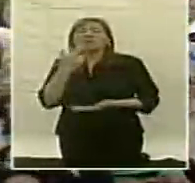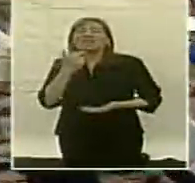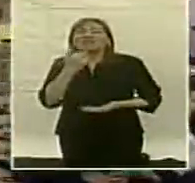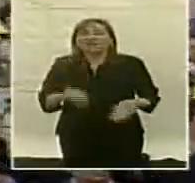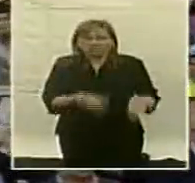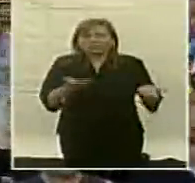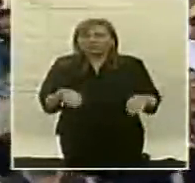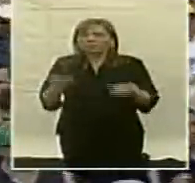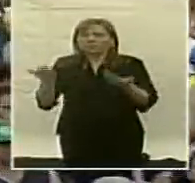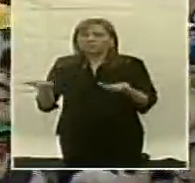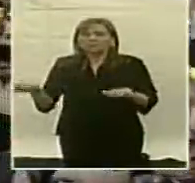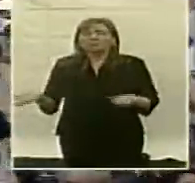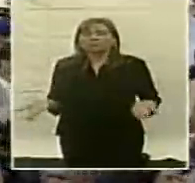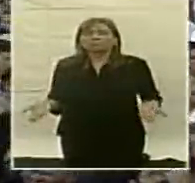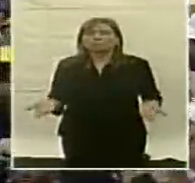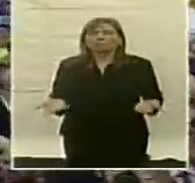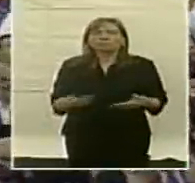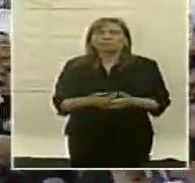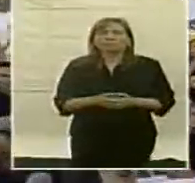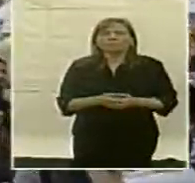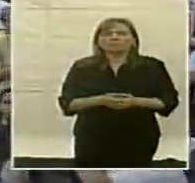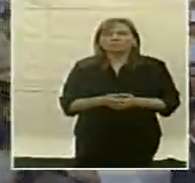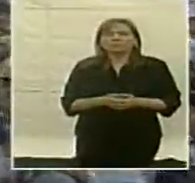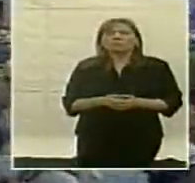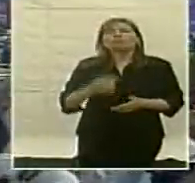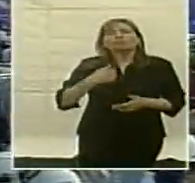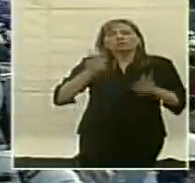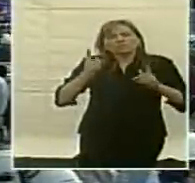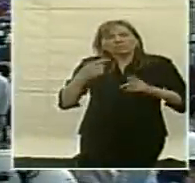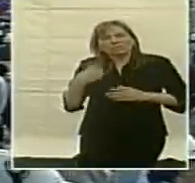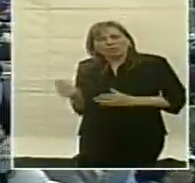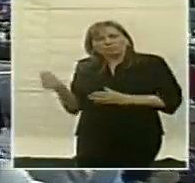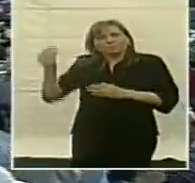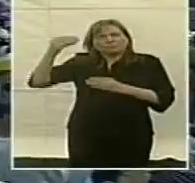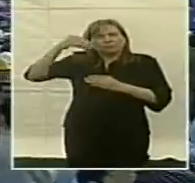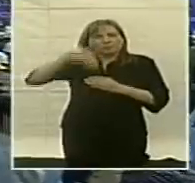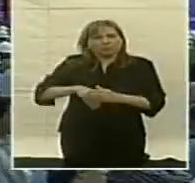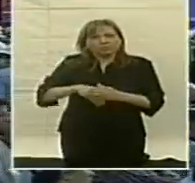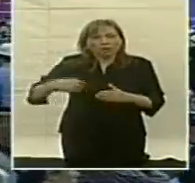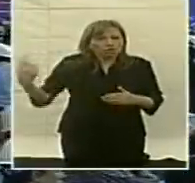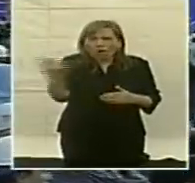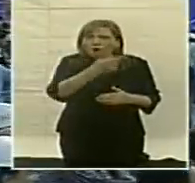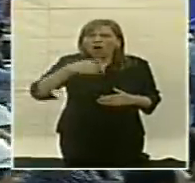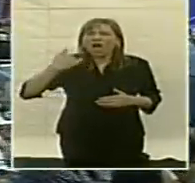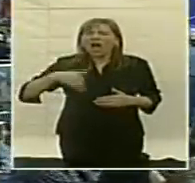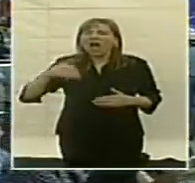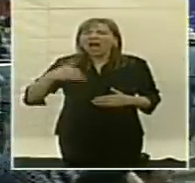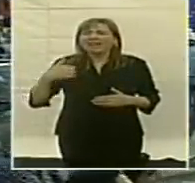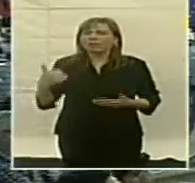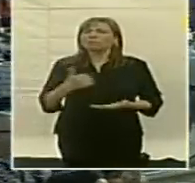porque hemos protagonizado, los argentinos hemos